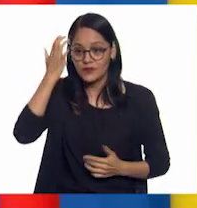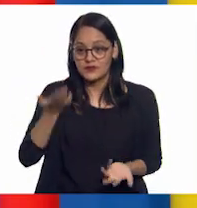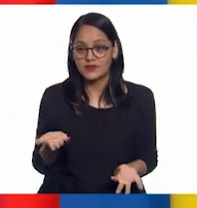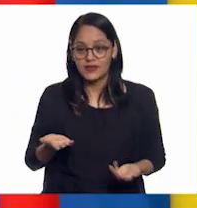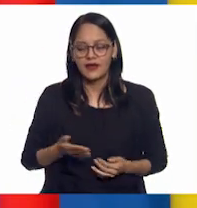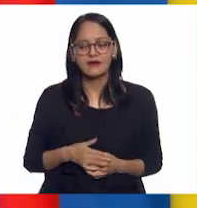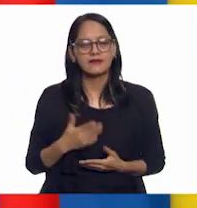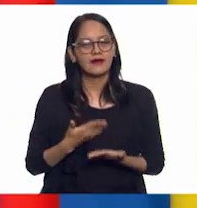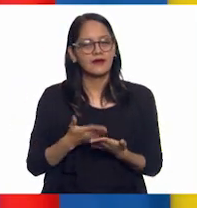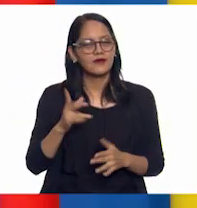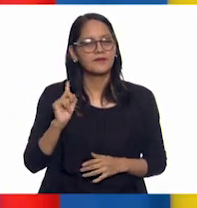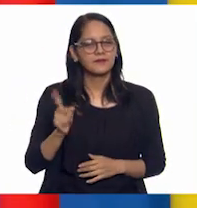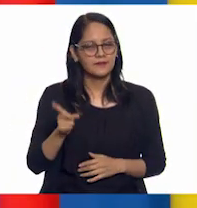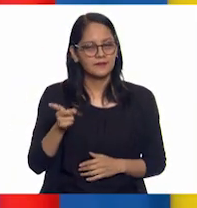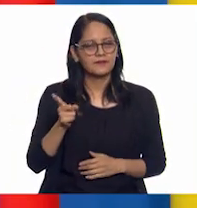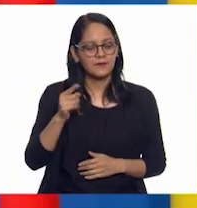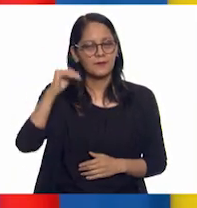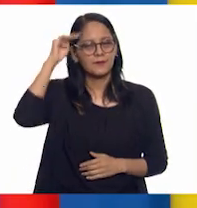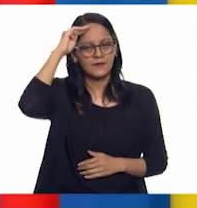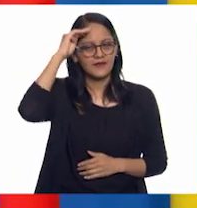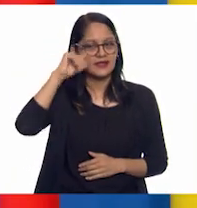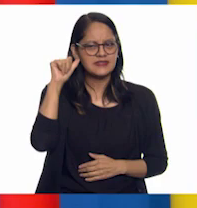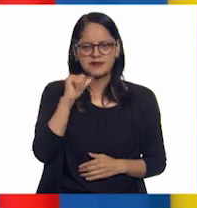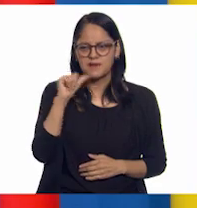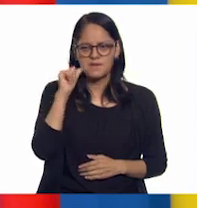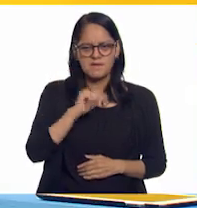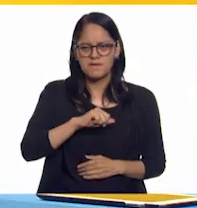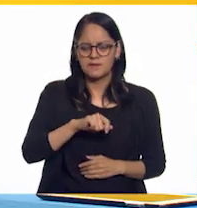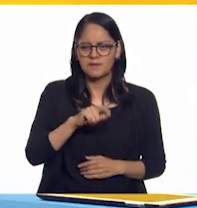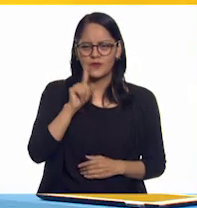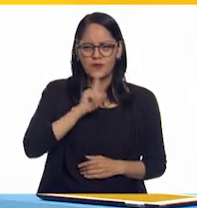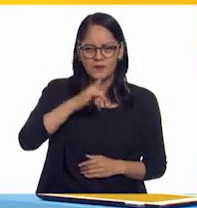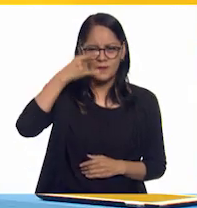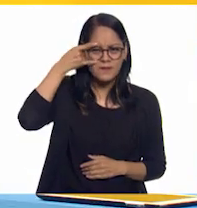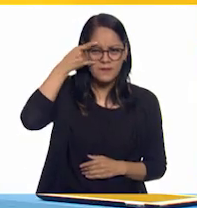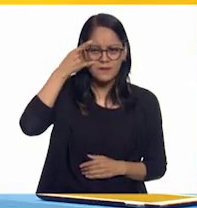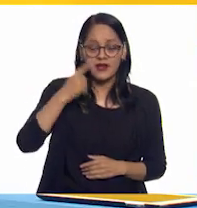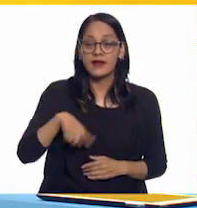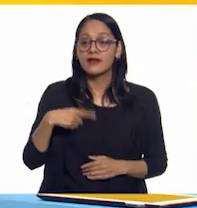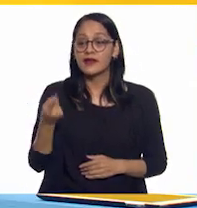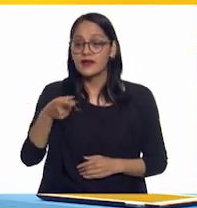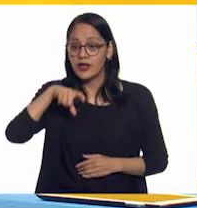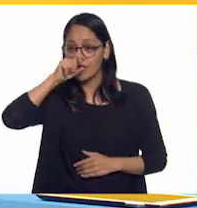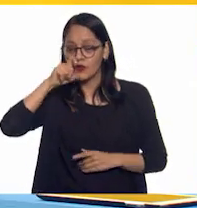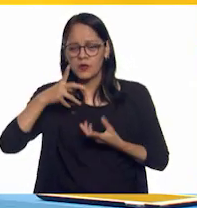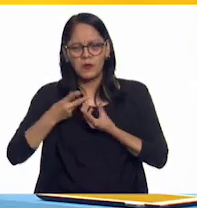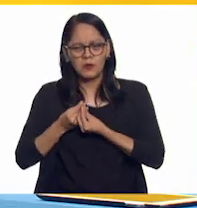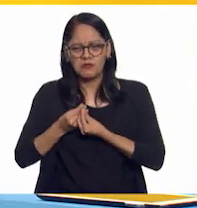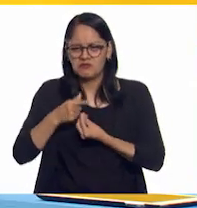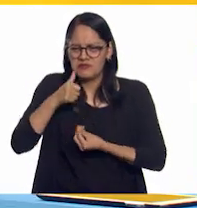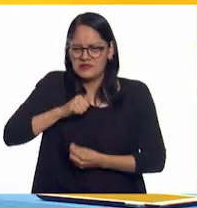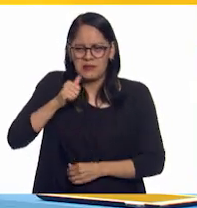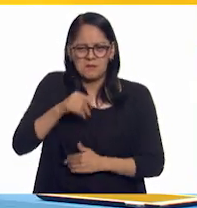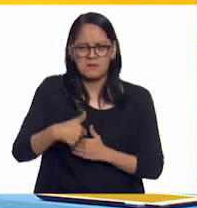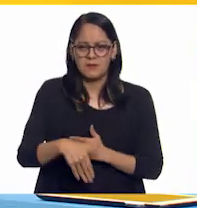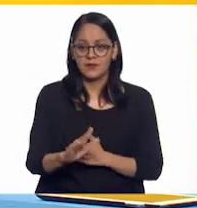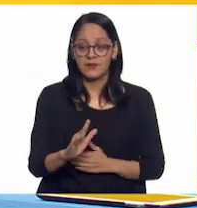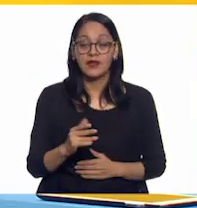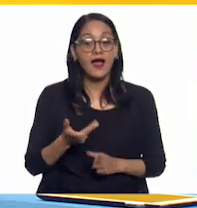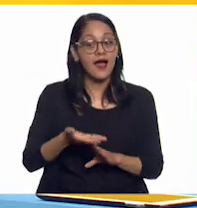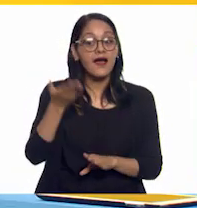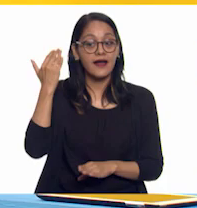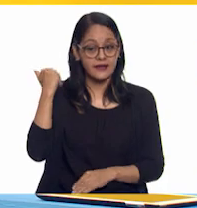pienso, pues siempre los había imaginado juntos, ¿eh? Sí, de hecho, sí. Pues ya ves que no fue así. De hecho, al principio eran